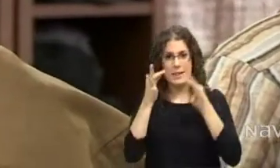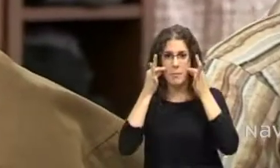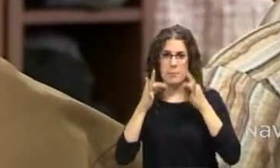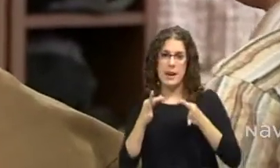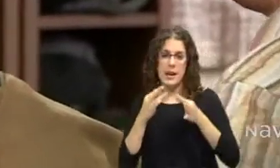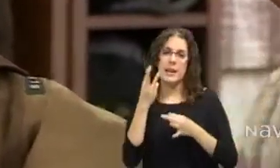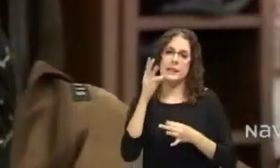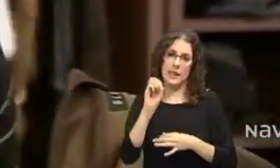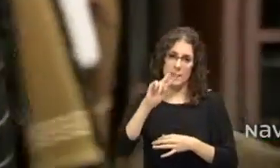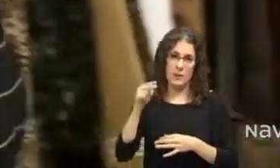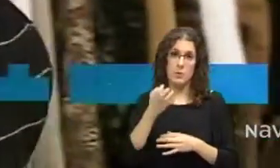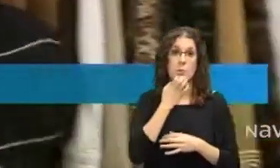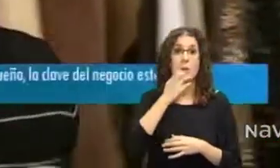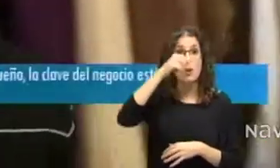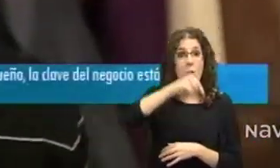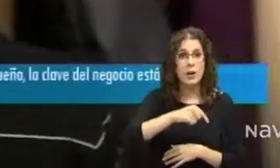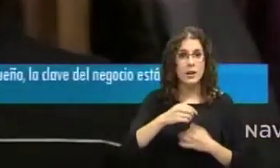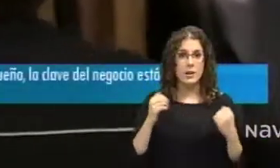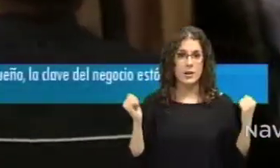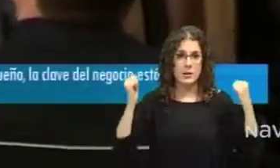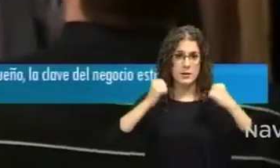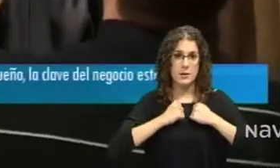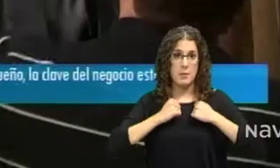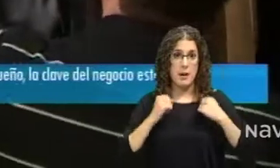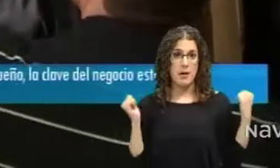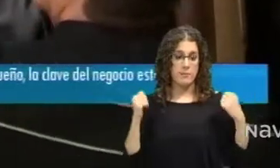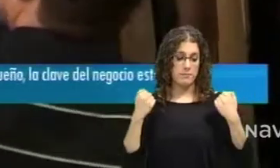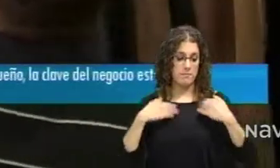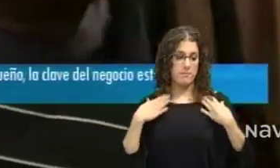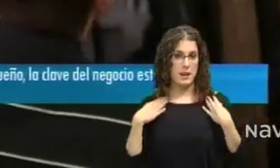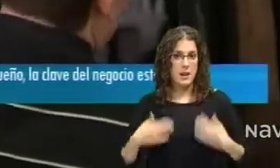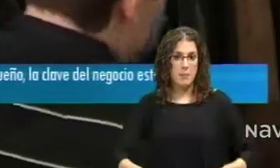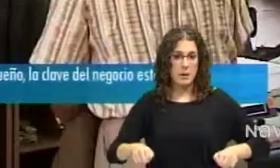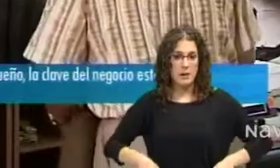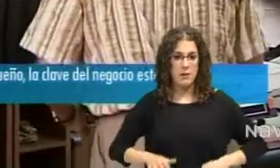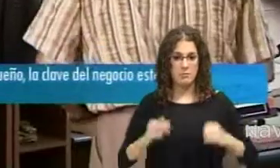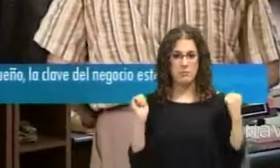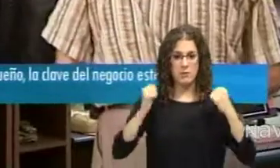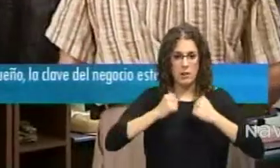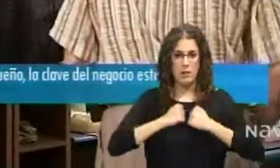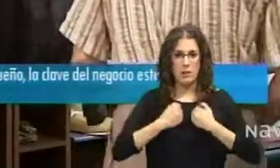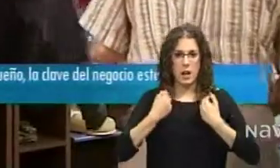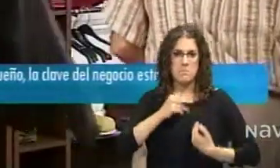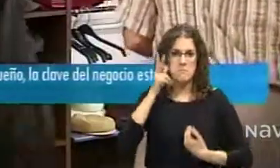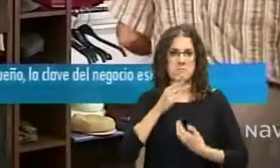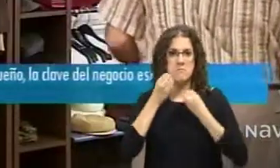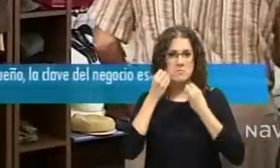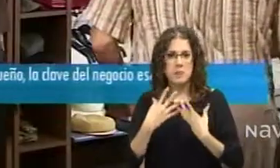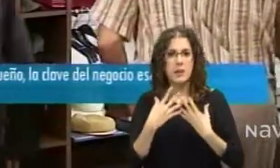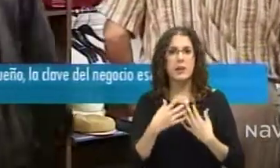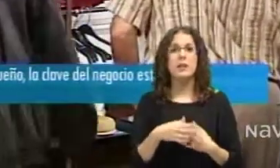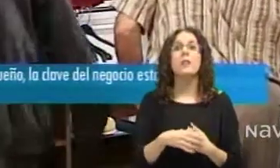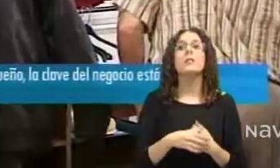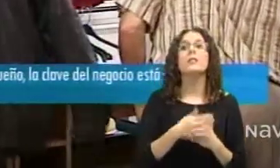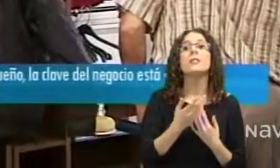un caballero por 25 euros, una americana y un pantalón a fuego, 25 euros. Una americana viene a salir unos 10 euros,